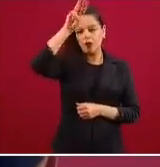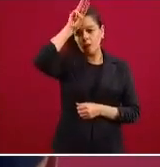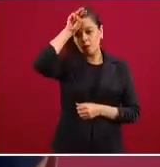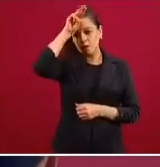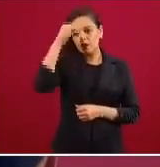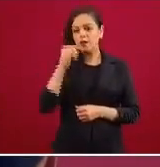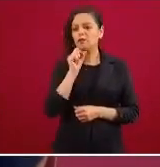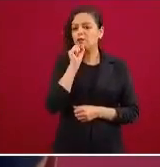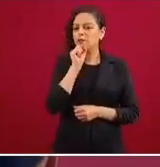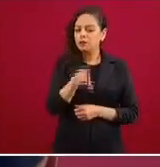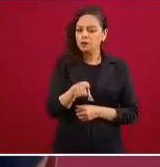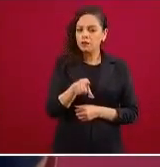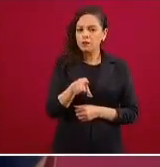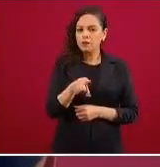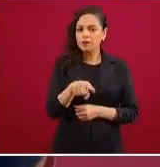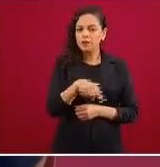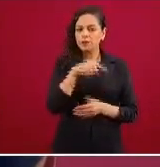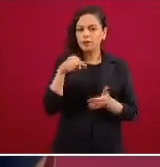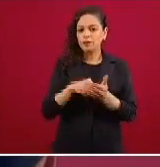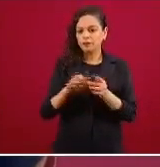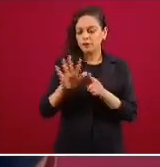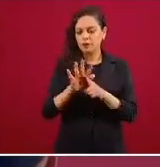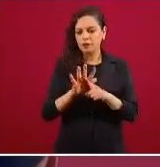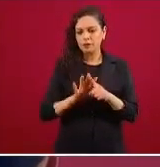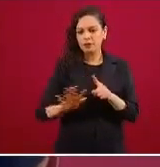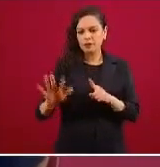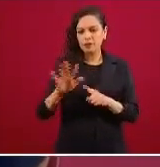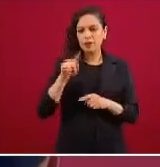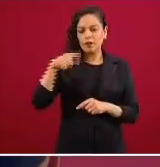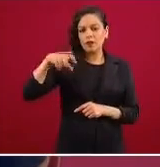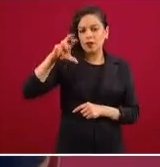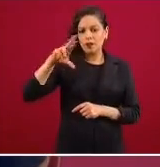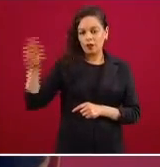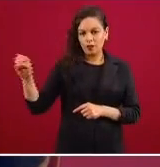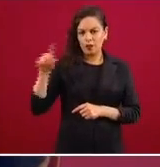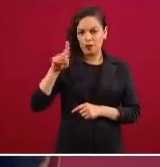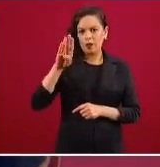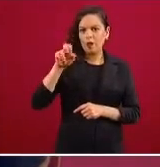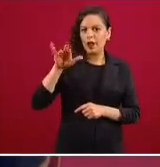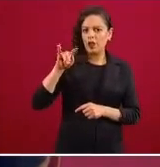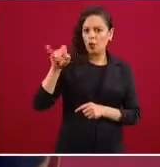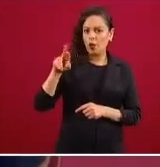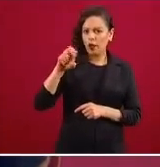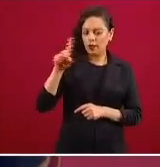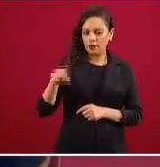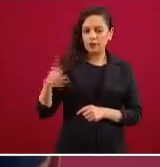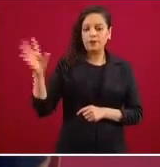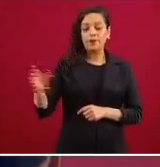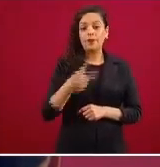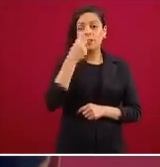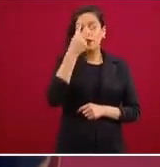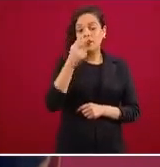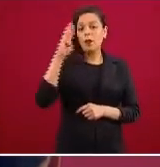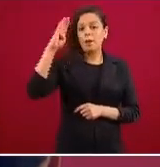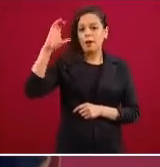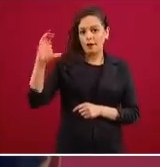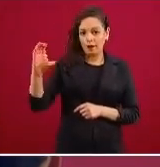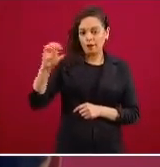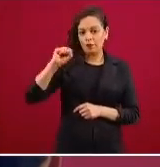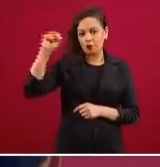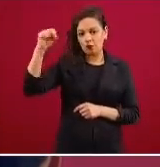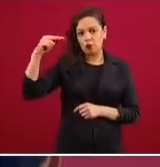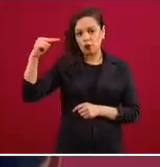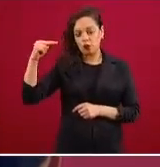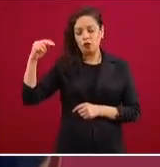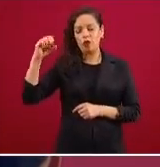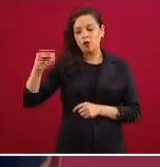y también la zona del municipio de Benito Juárez en Quintana Roo, las dos Baja Californias, en particular la